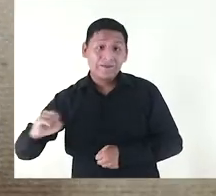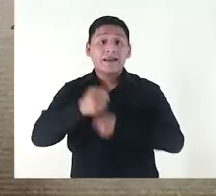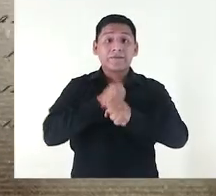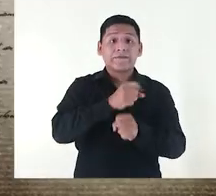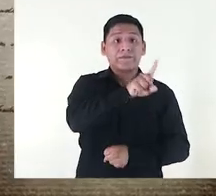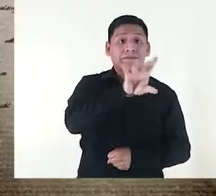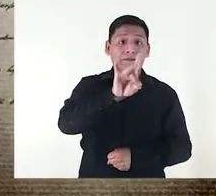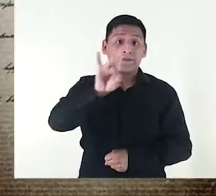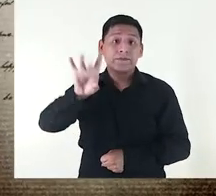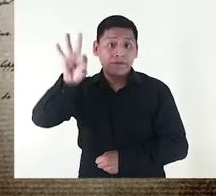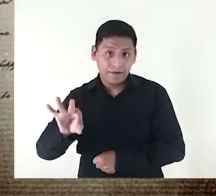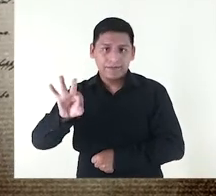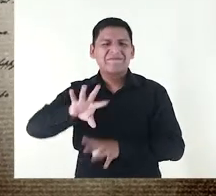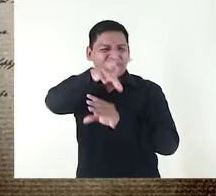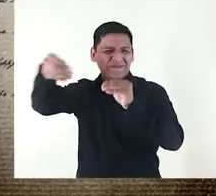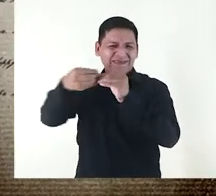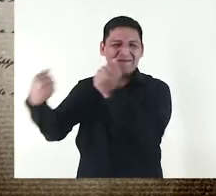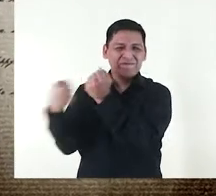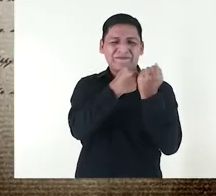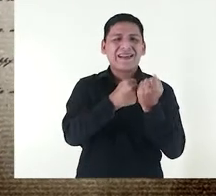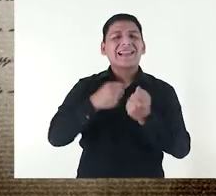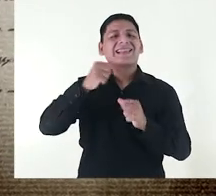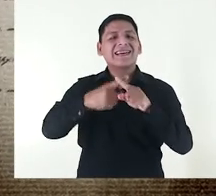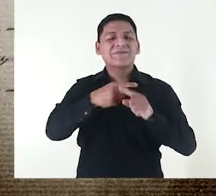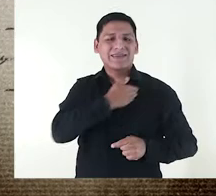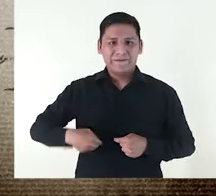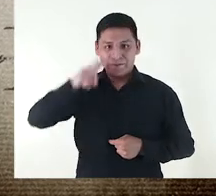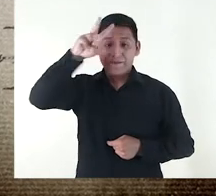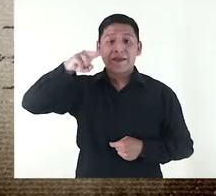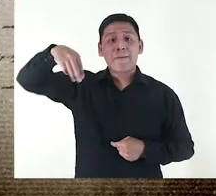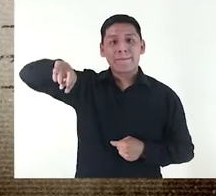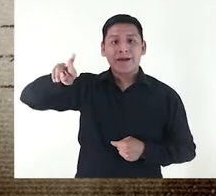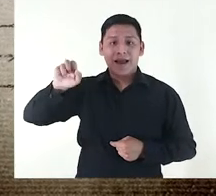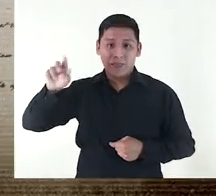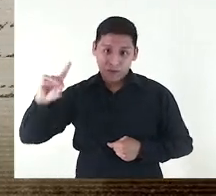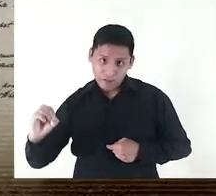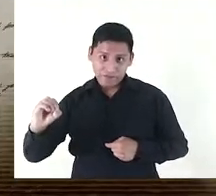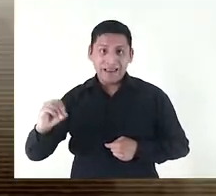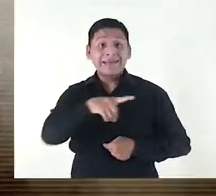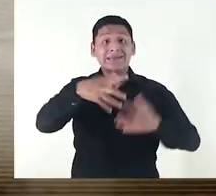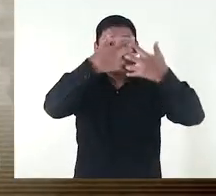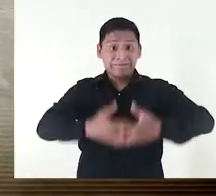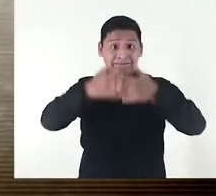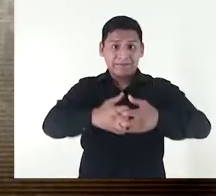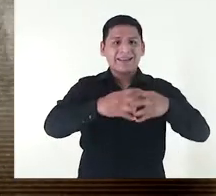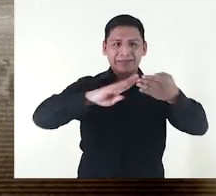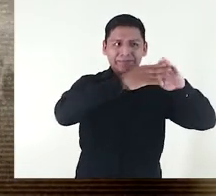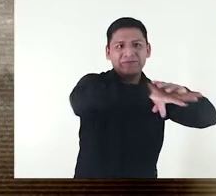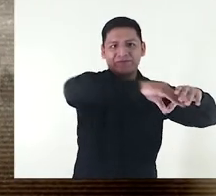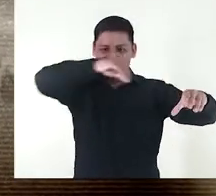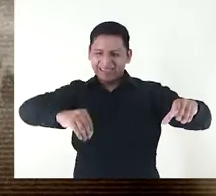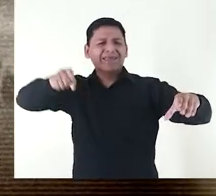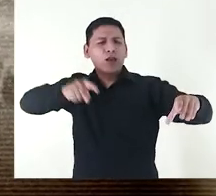1889, a la que luego se sumaría el expresidente del Perú, Mariano Ignacio Prado. La fábrica que se estableció fuera